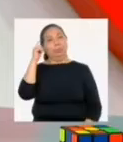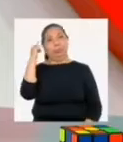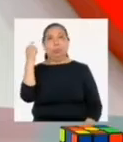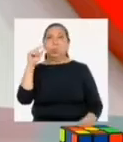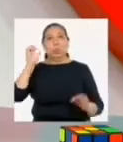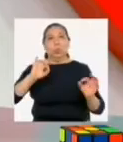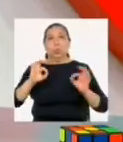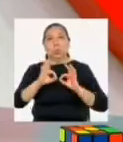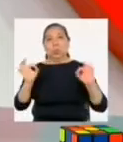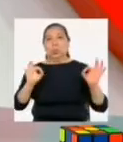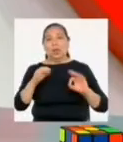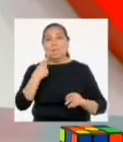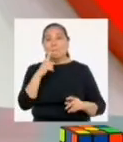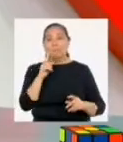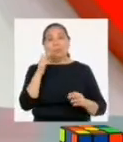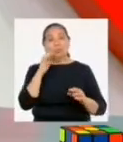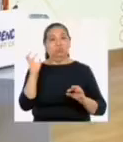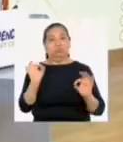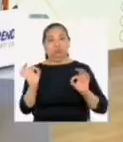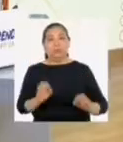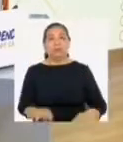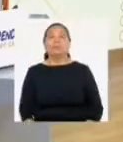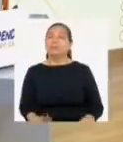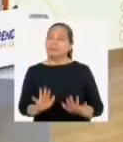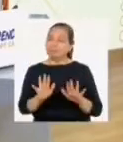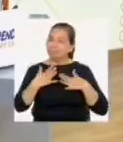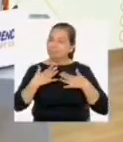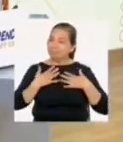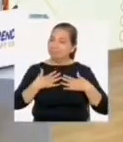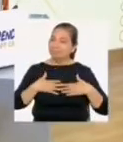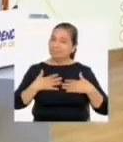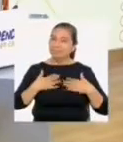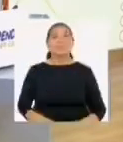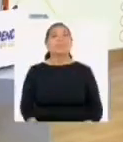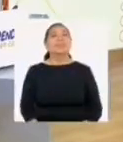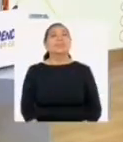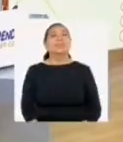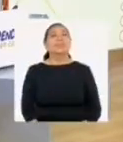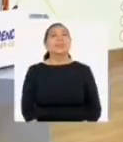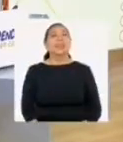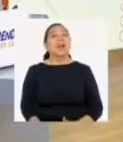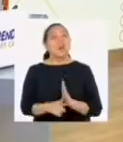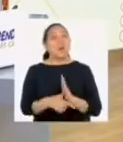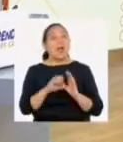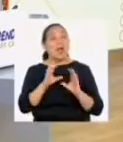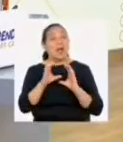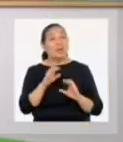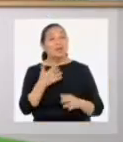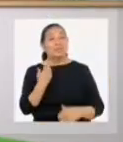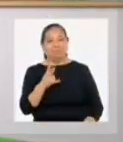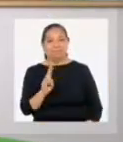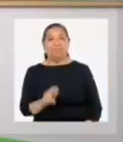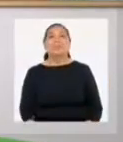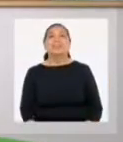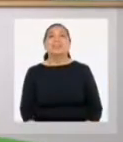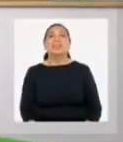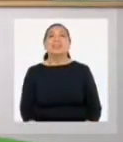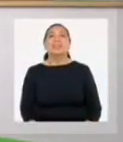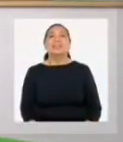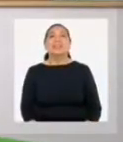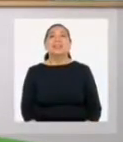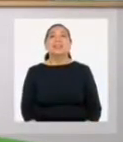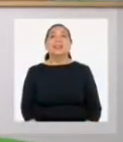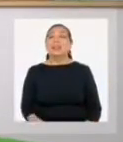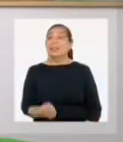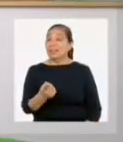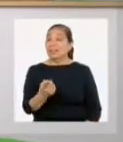gastaron mucha energía para alimentar a la alarma. Tranquilo. Sigamos con el programa y luego comentamos lo escuchado. Hola, Jonathan